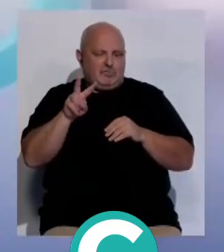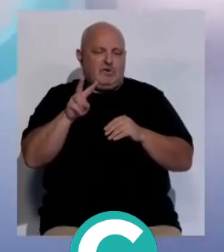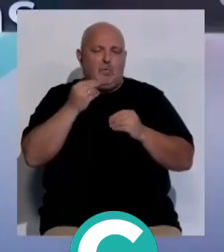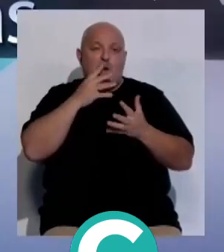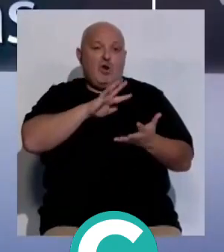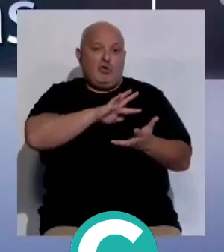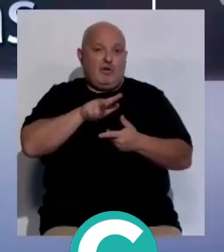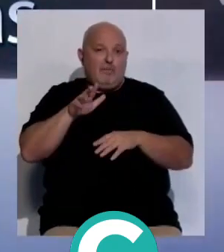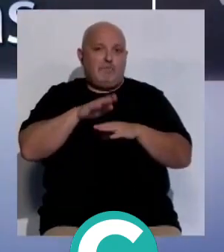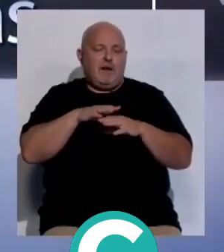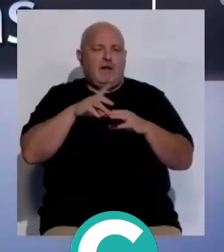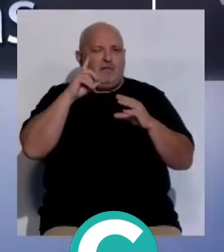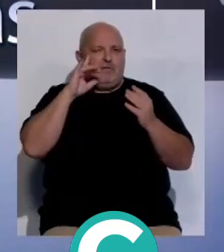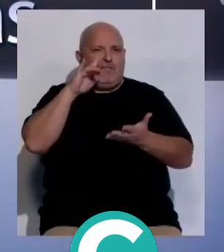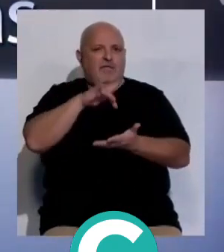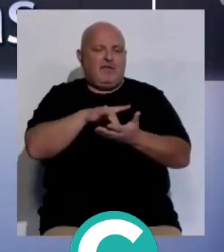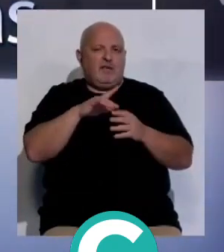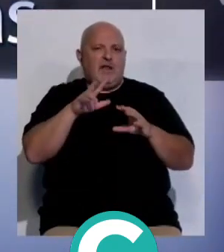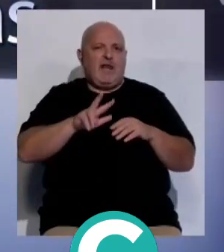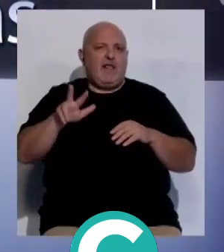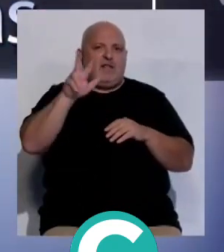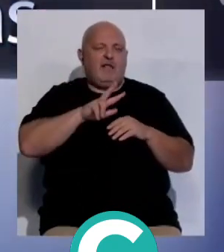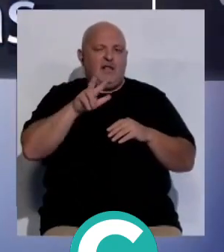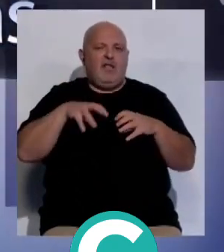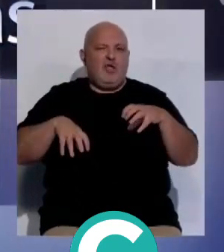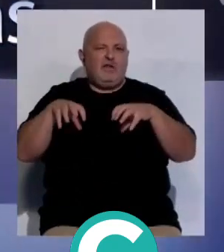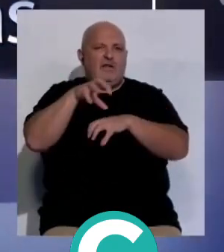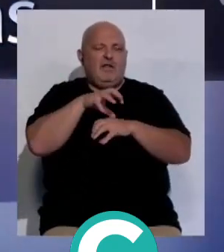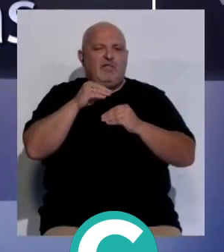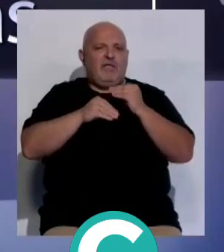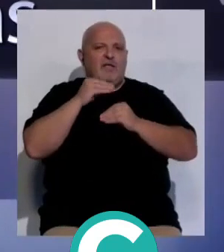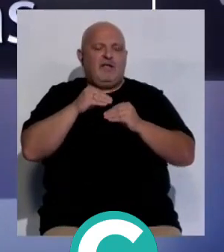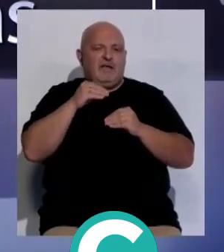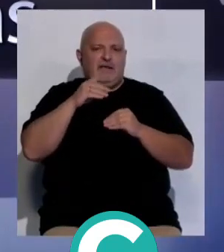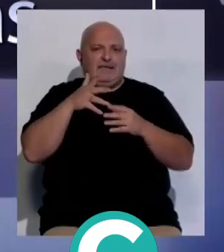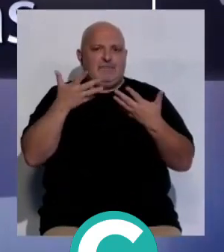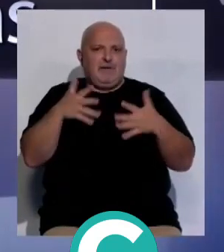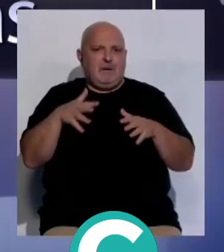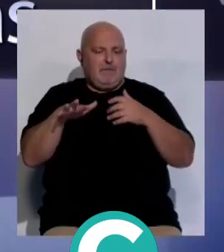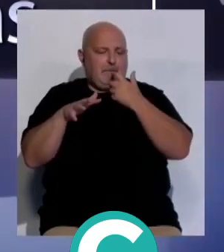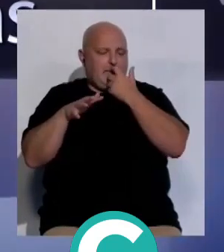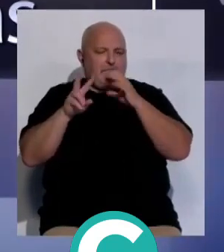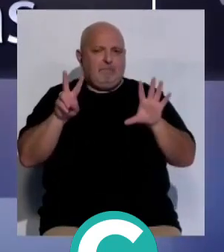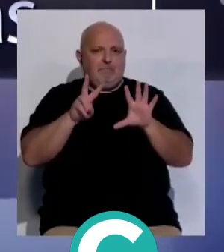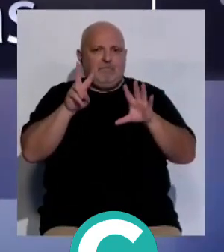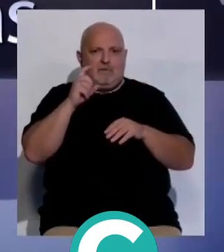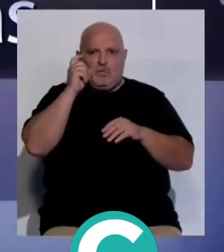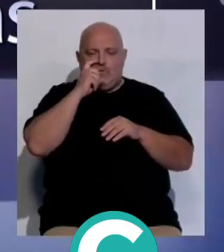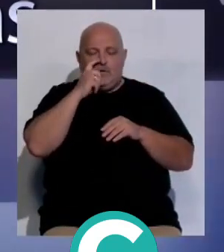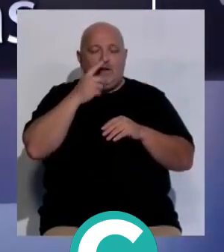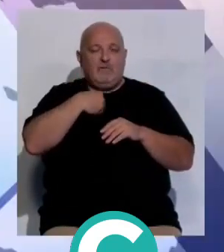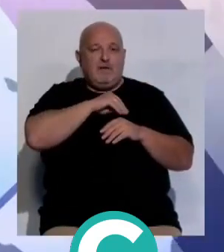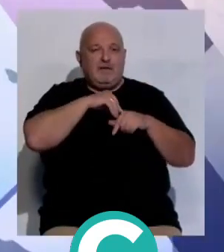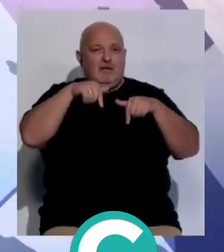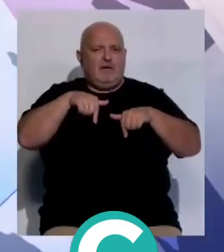buena noticia para conmemorar el Día Nacional del Donante que se celebraba este miércoles 7 de junio. Nuestro